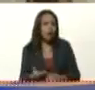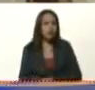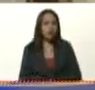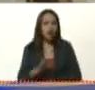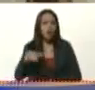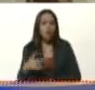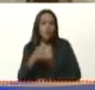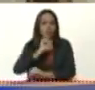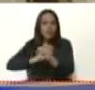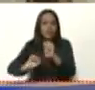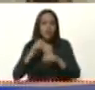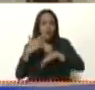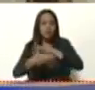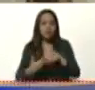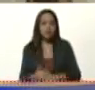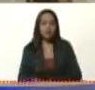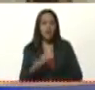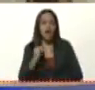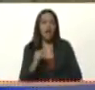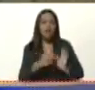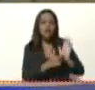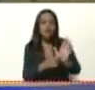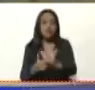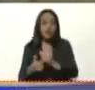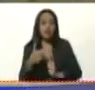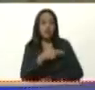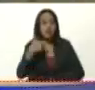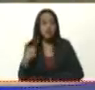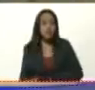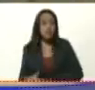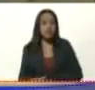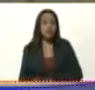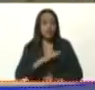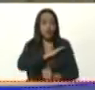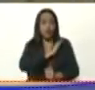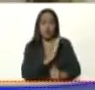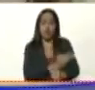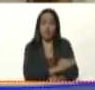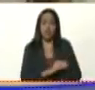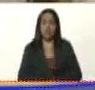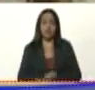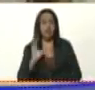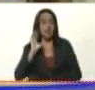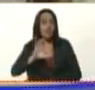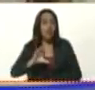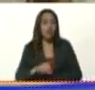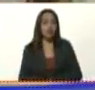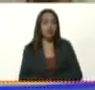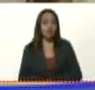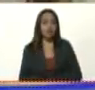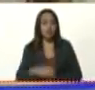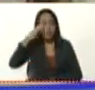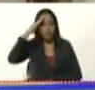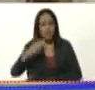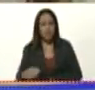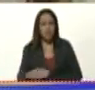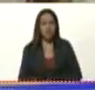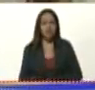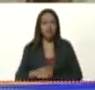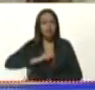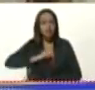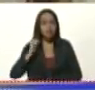enfrentar esta situación, ahí está el modelo chino, con grandes fortalezas del Estado, de las fuerzas militares, de las fuerzas